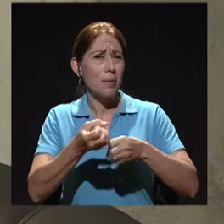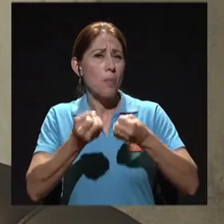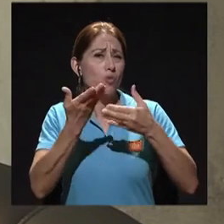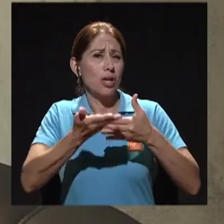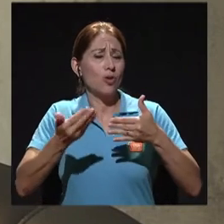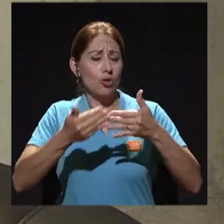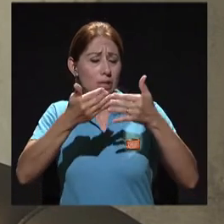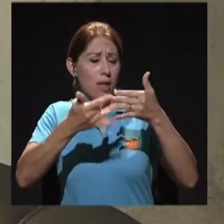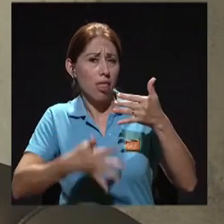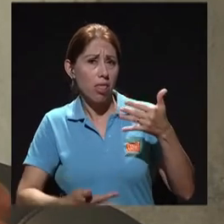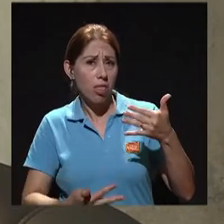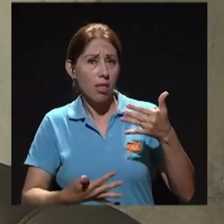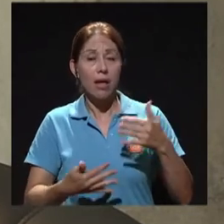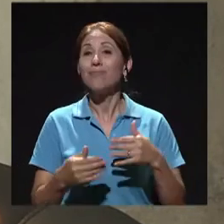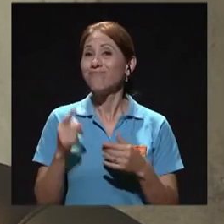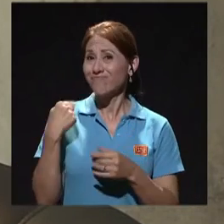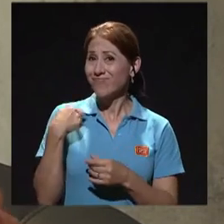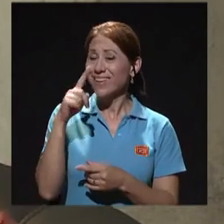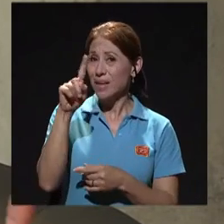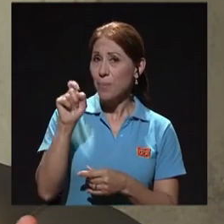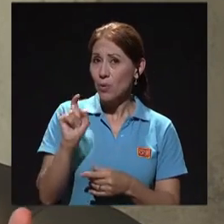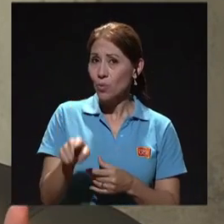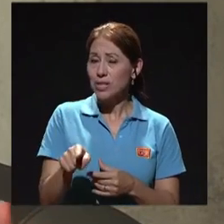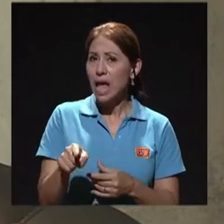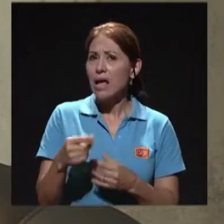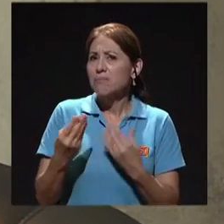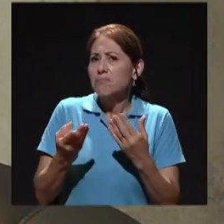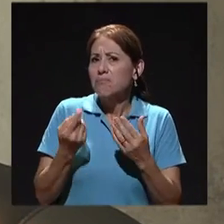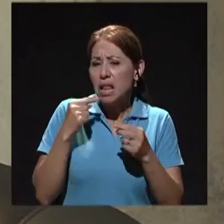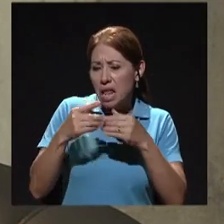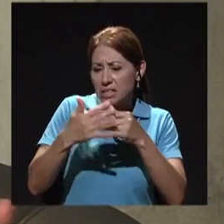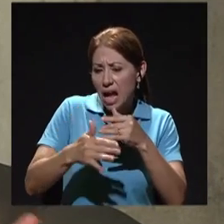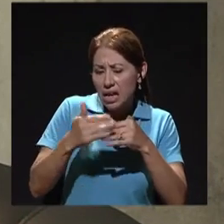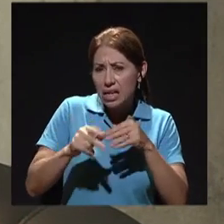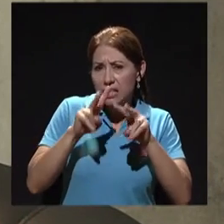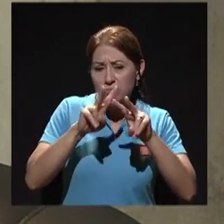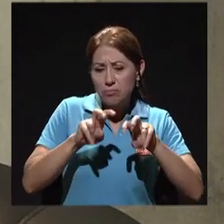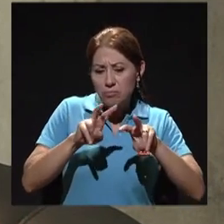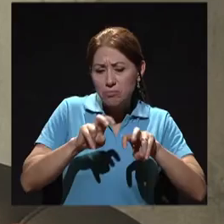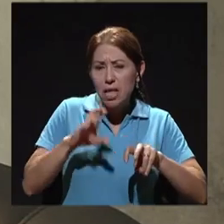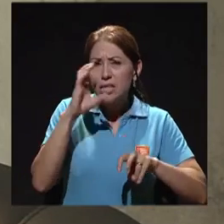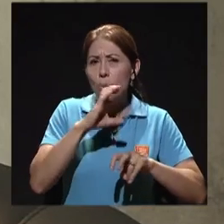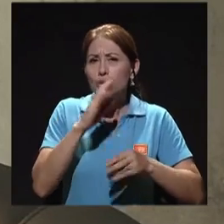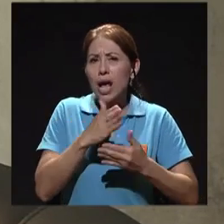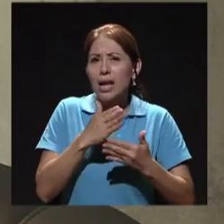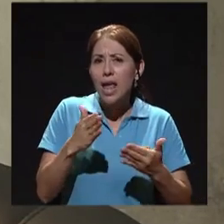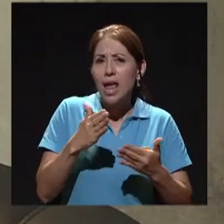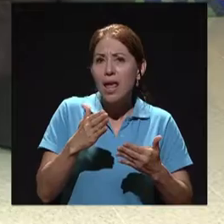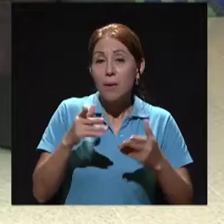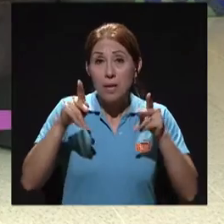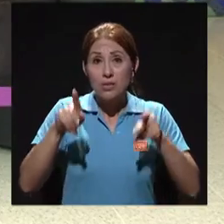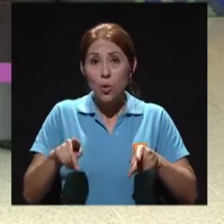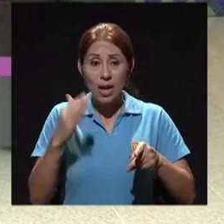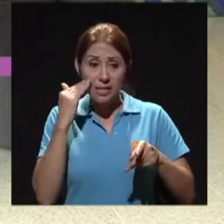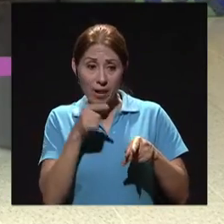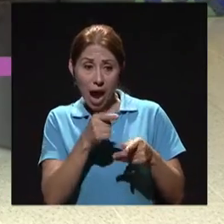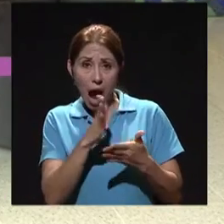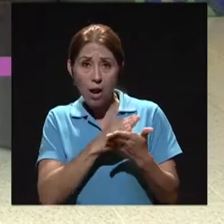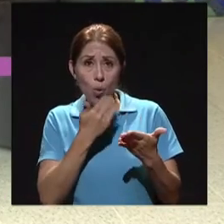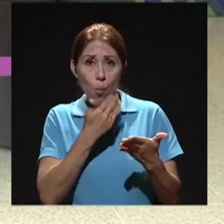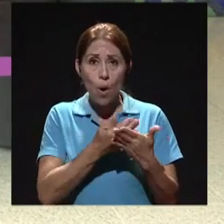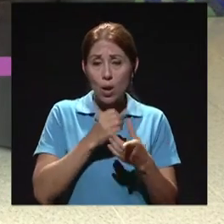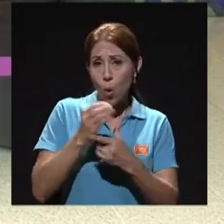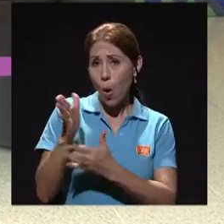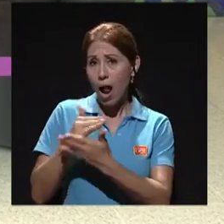se busca en la sangre y qué nos dice o qué le dice al experto que aquí hay algo bueno y aquí hay algo malo? Bueno,